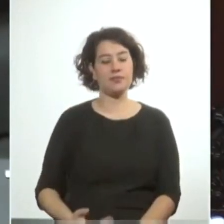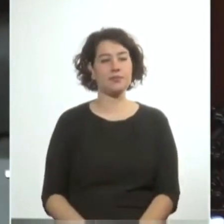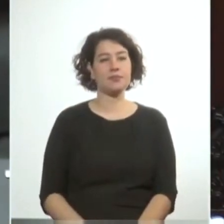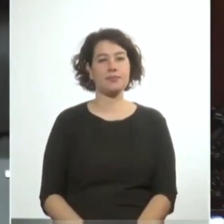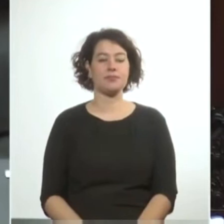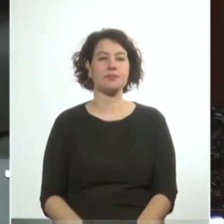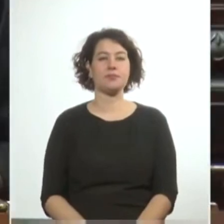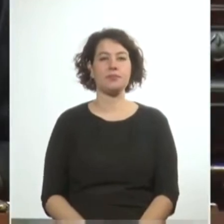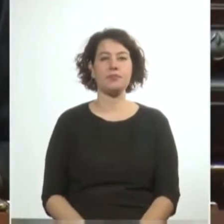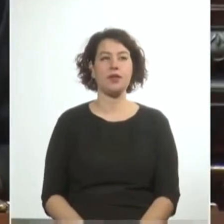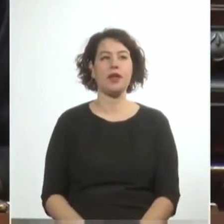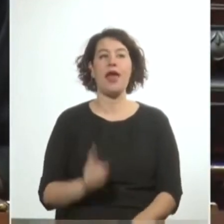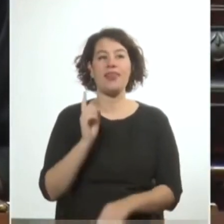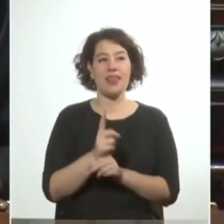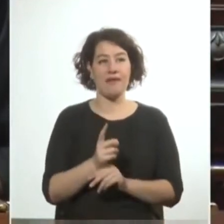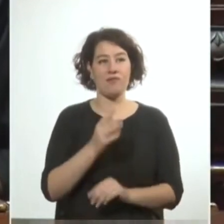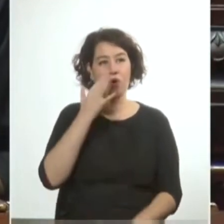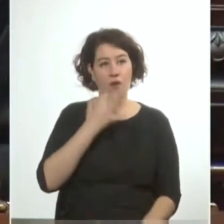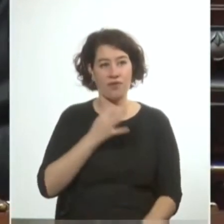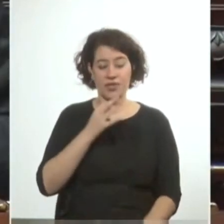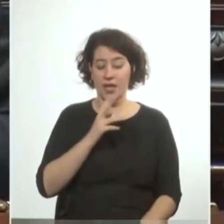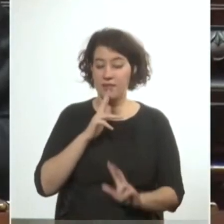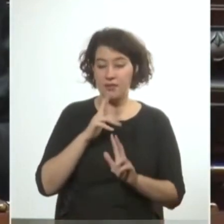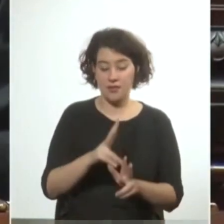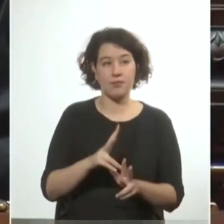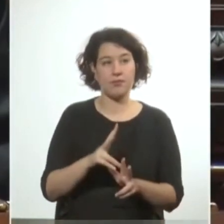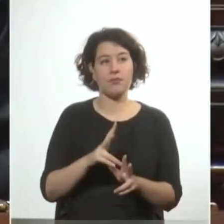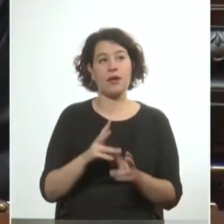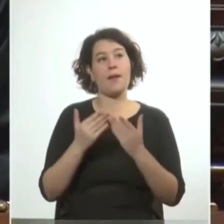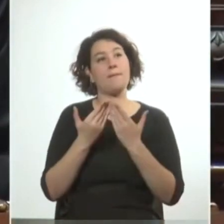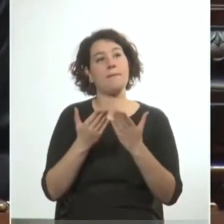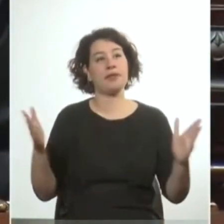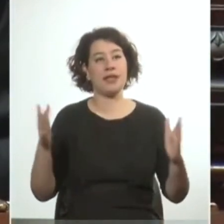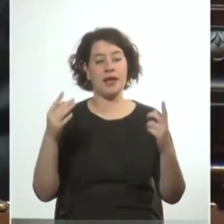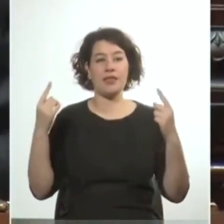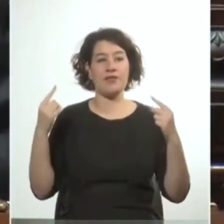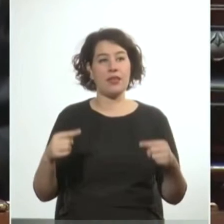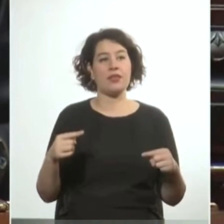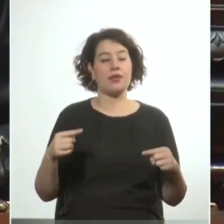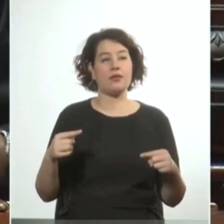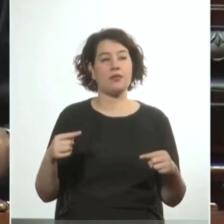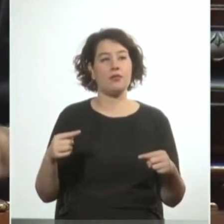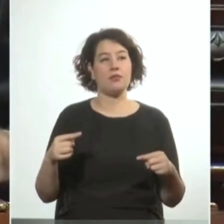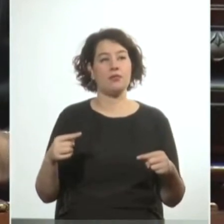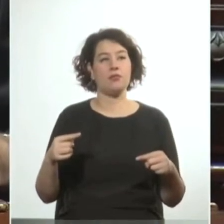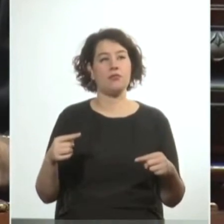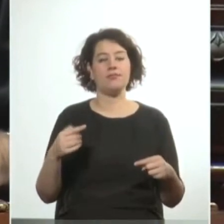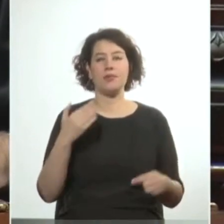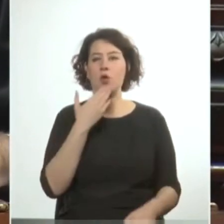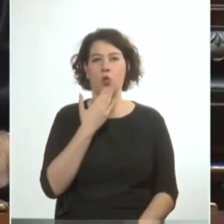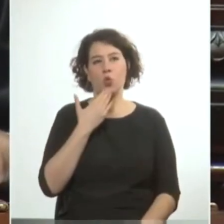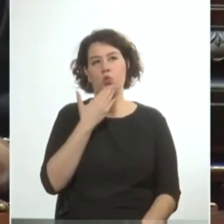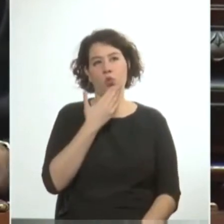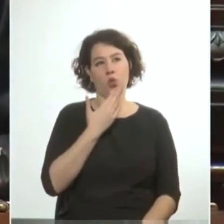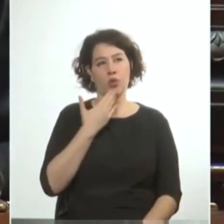Debo confesar que entro a este debate con mucho escepticismo